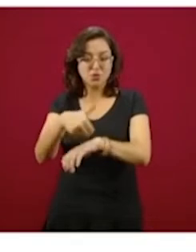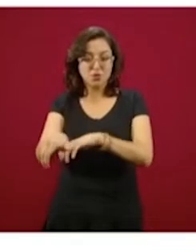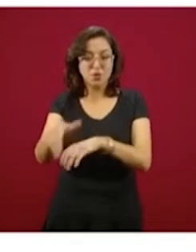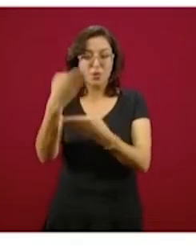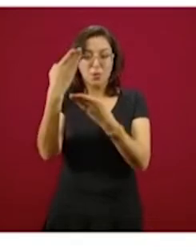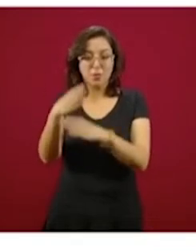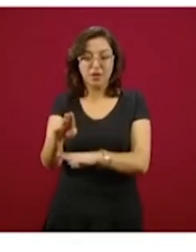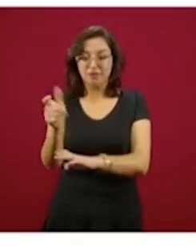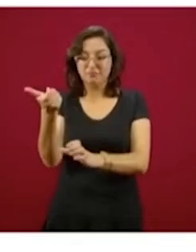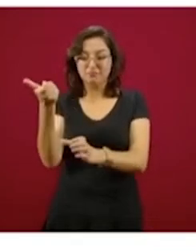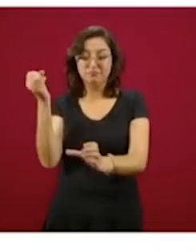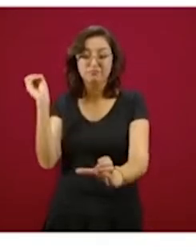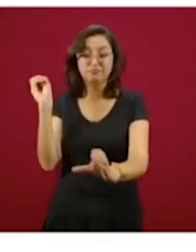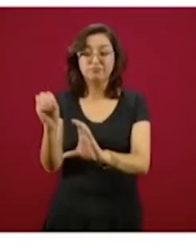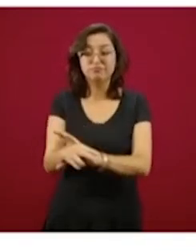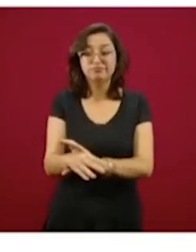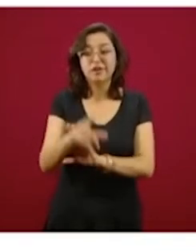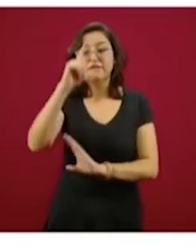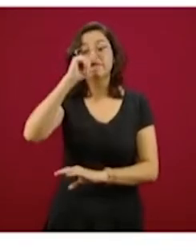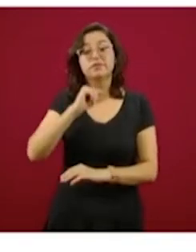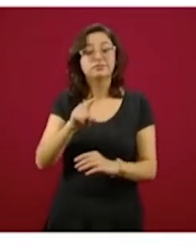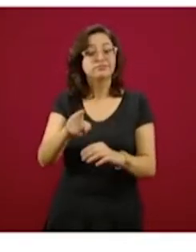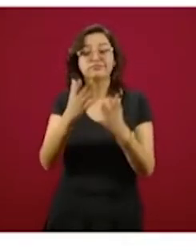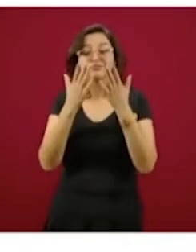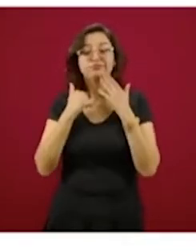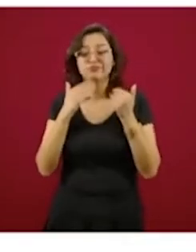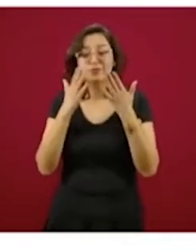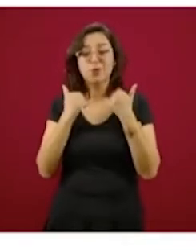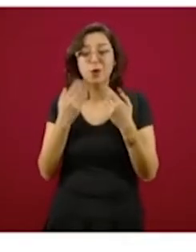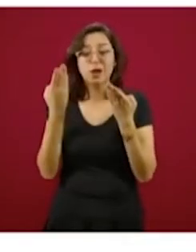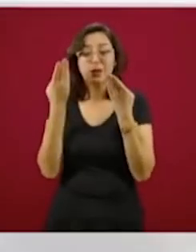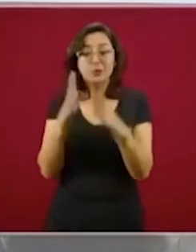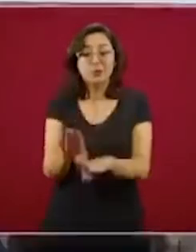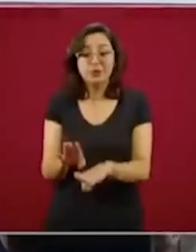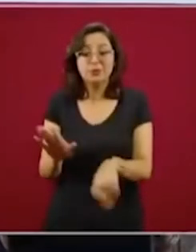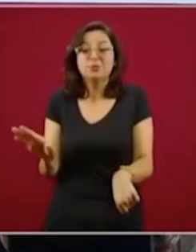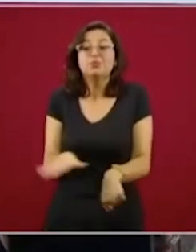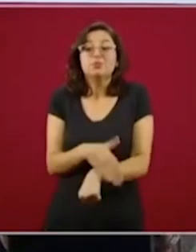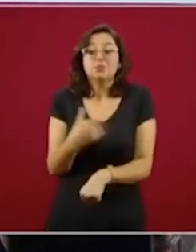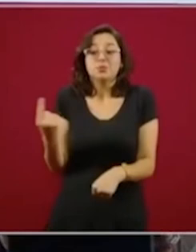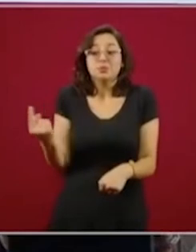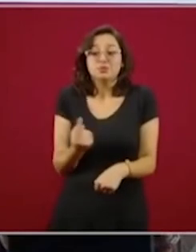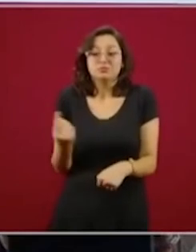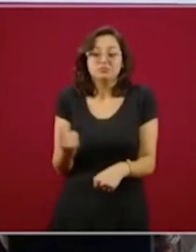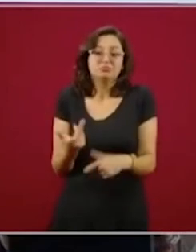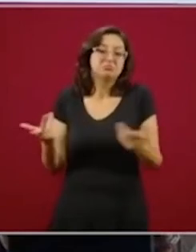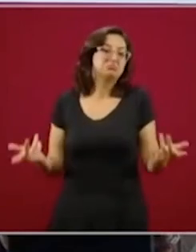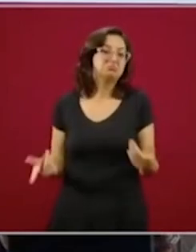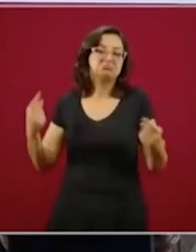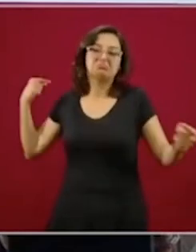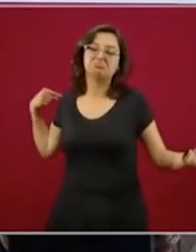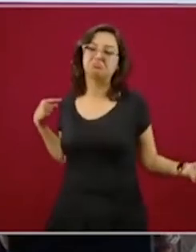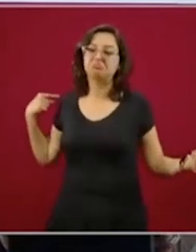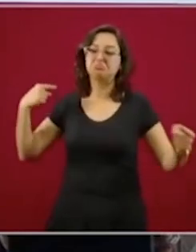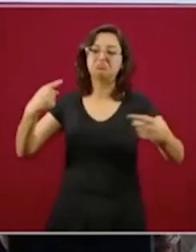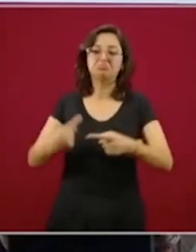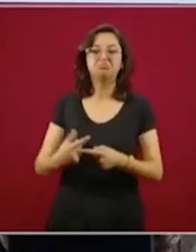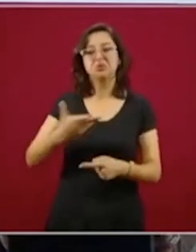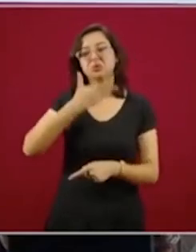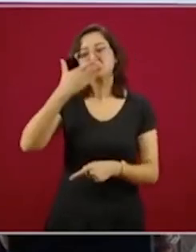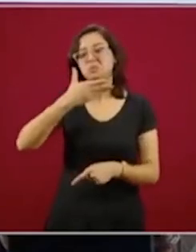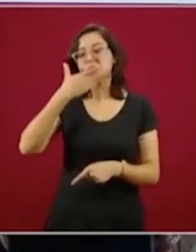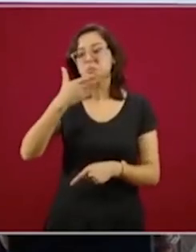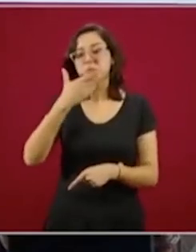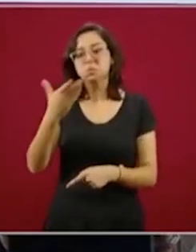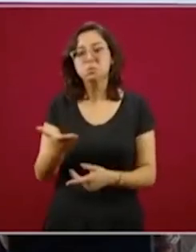institución bancaria que se les va a depositar, no cuentan con una y no cuentan por justamente estos mecanismos de exclusión en los que estuvieron mucho tiempo,